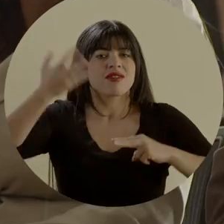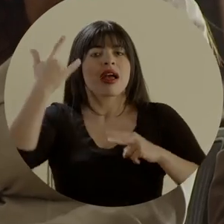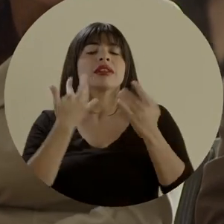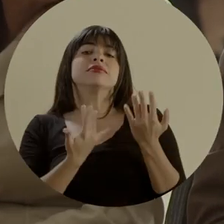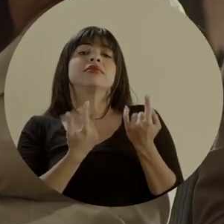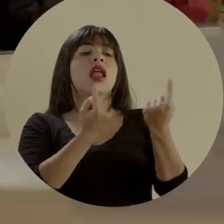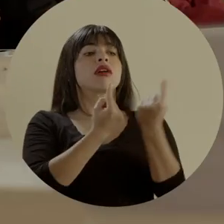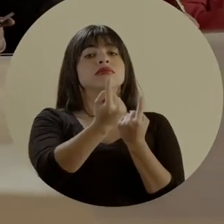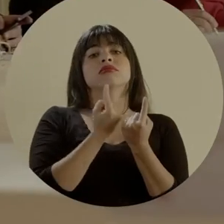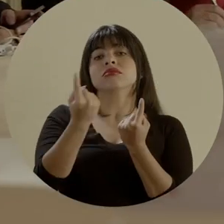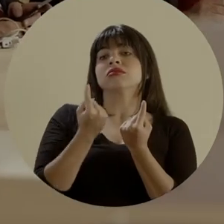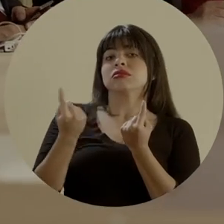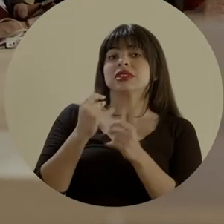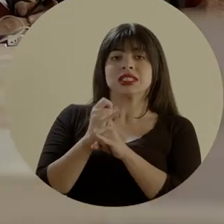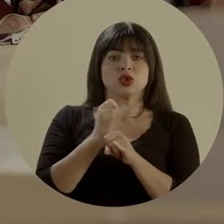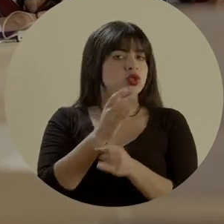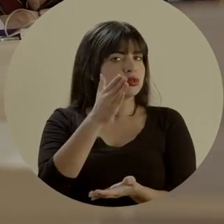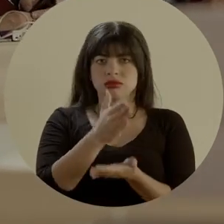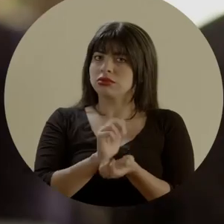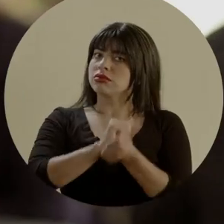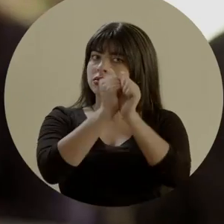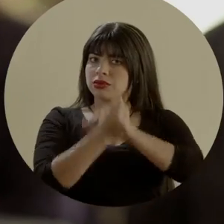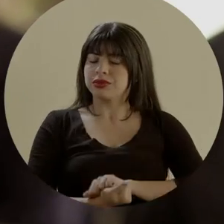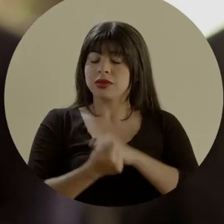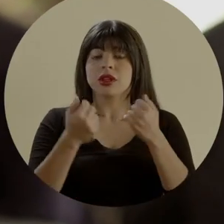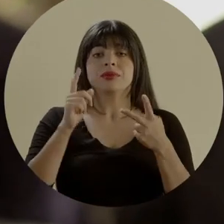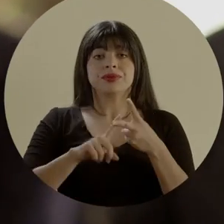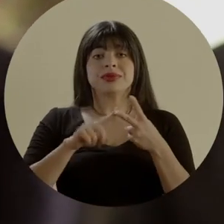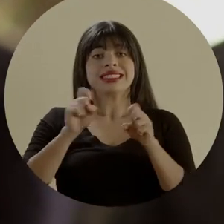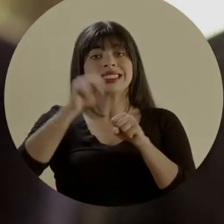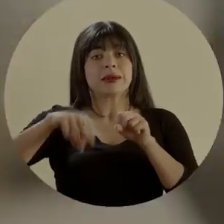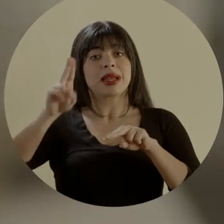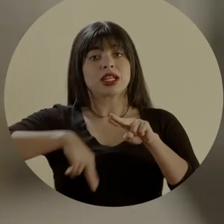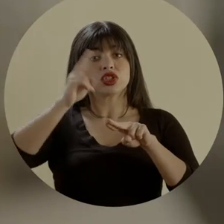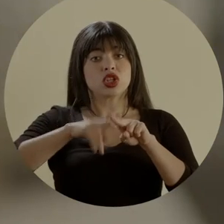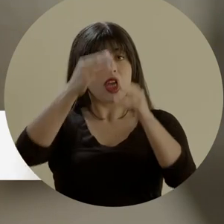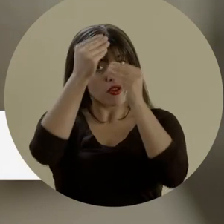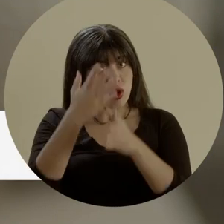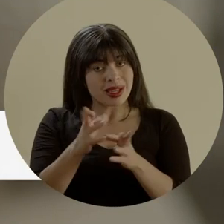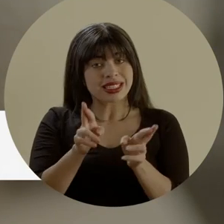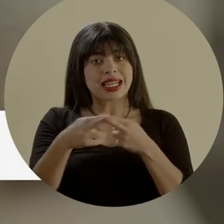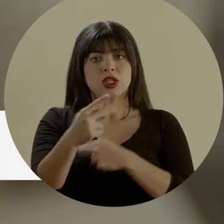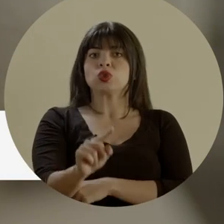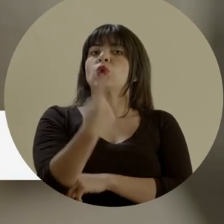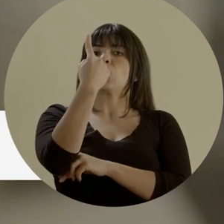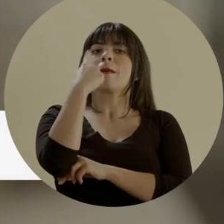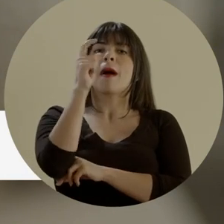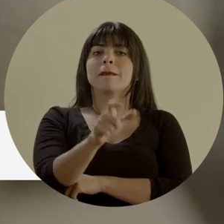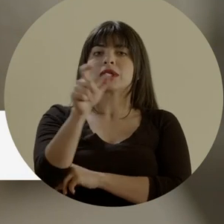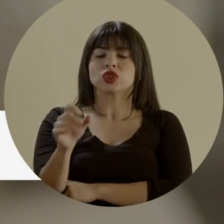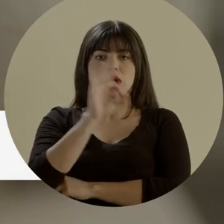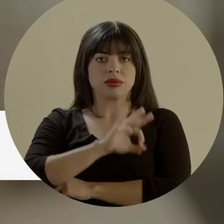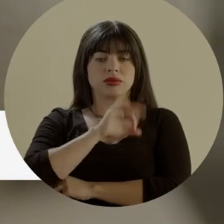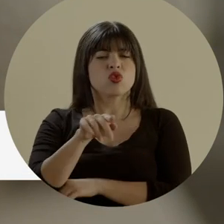servicio en vez de seguir esperando que tengan que llegar a las instituciones. Creamos el Sistema Nacional de Información y